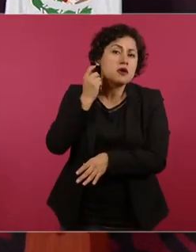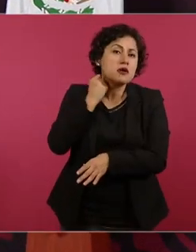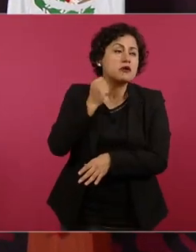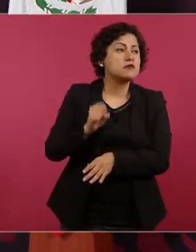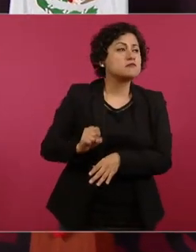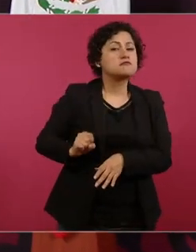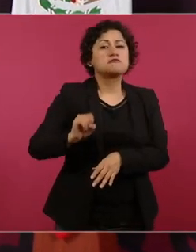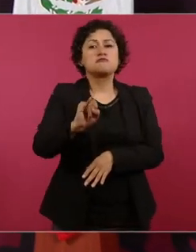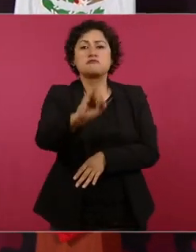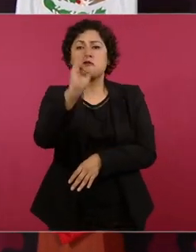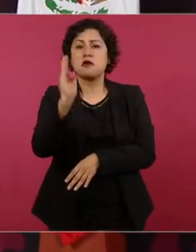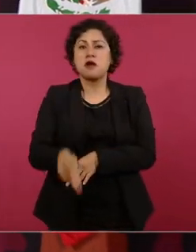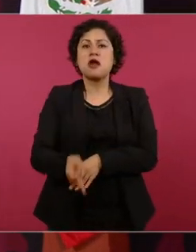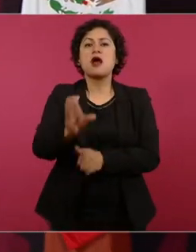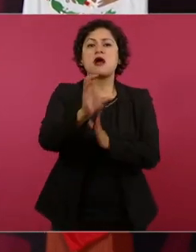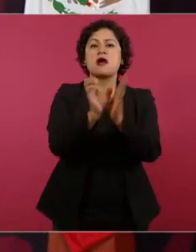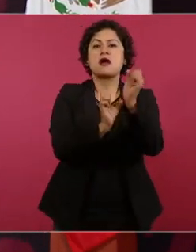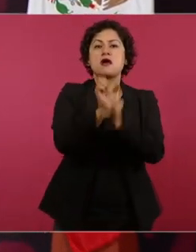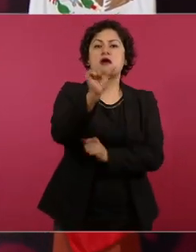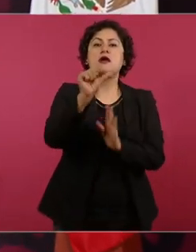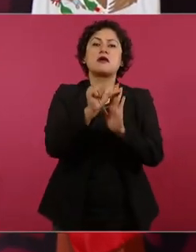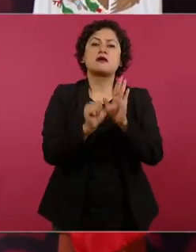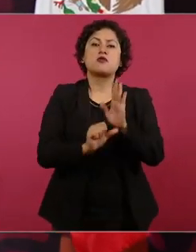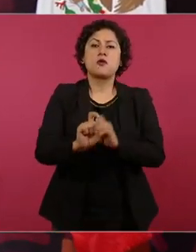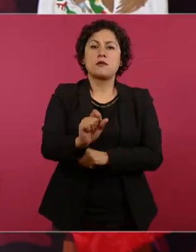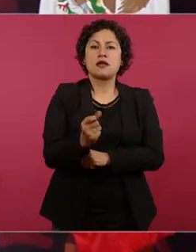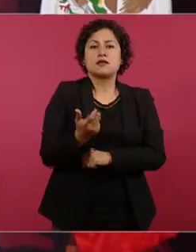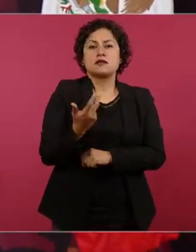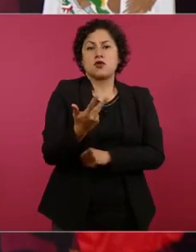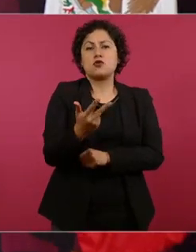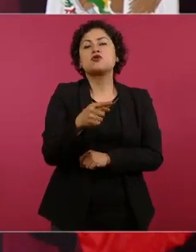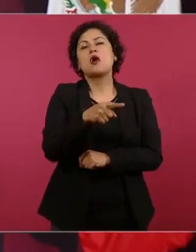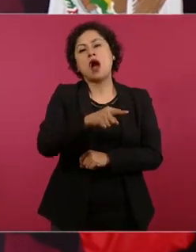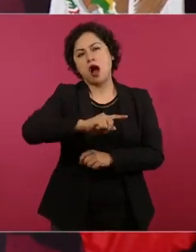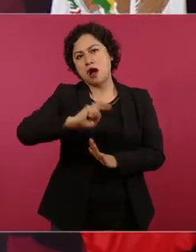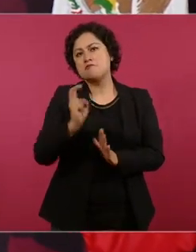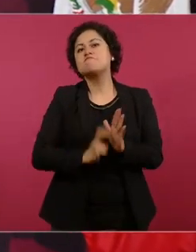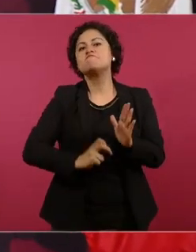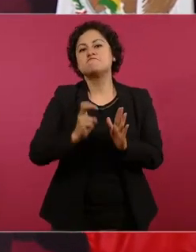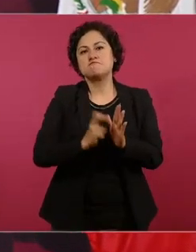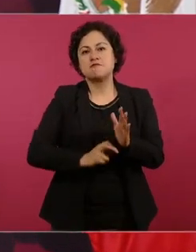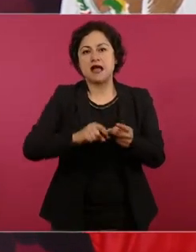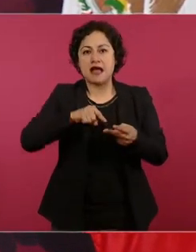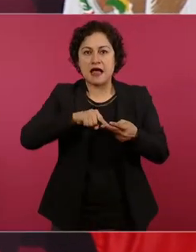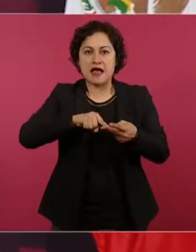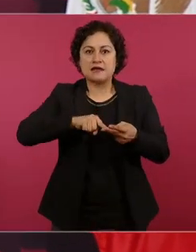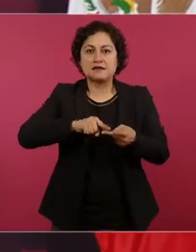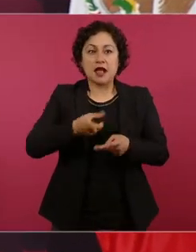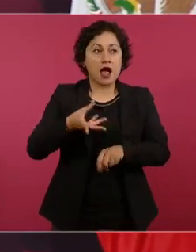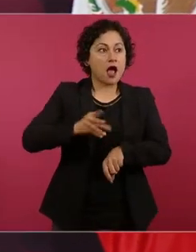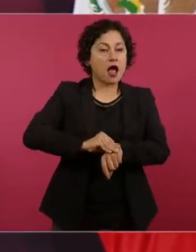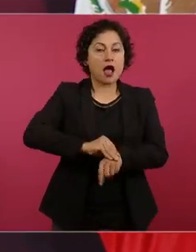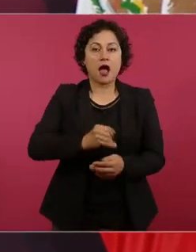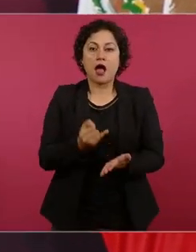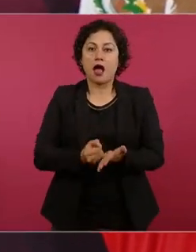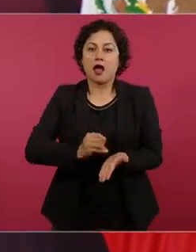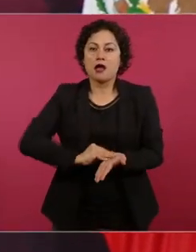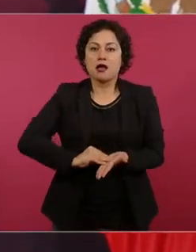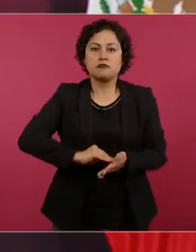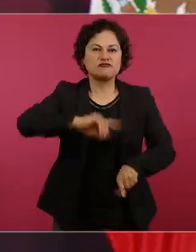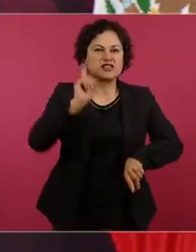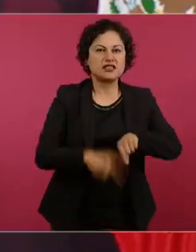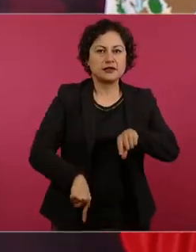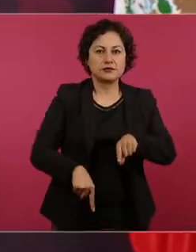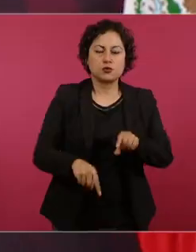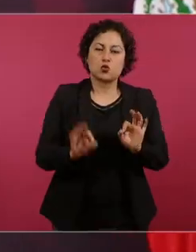se reformó el artículo 28 de la constitución y está prohibida la condonación de impuestos a partir de